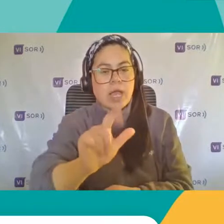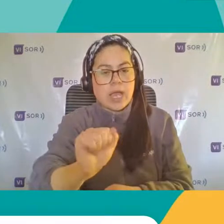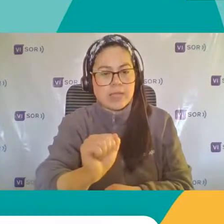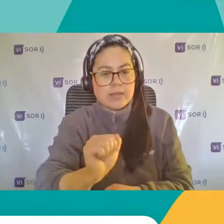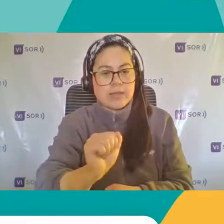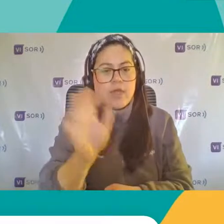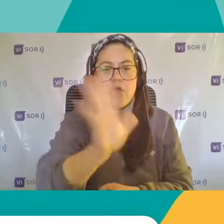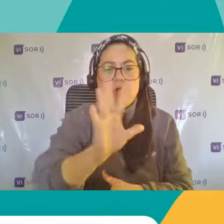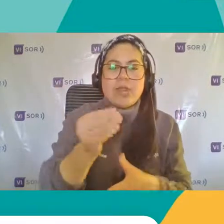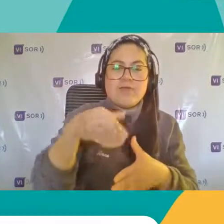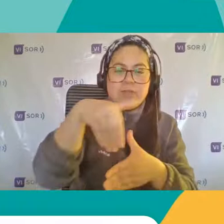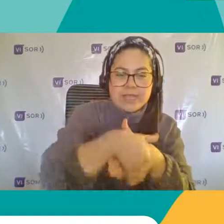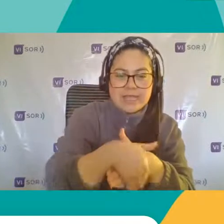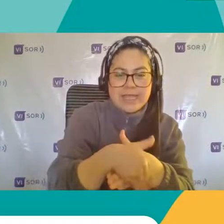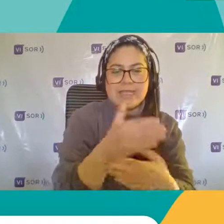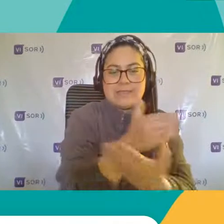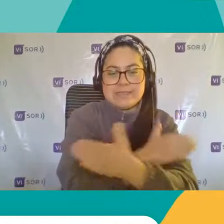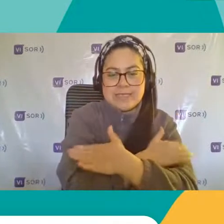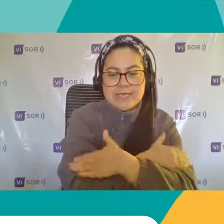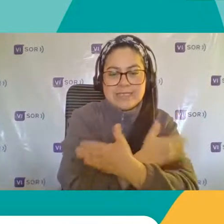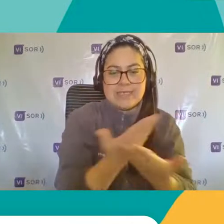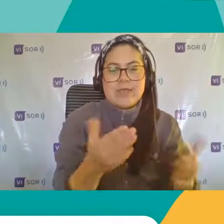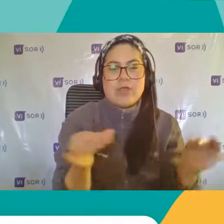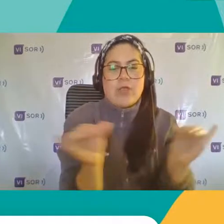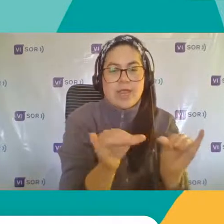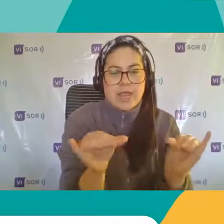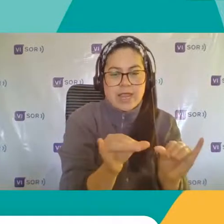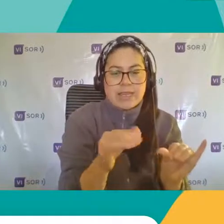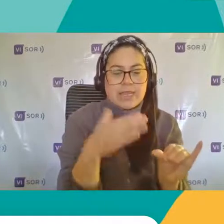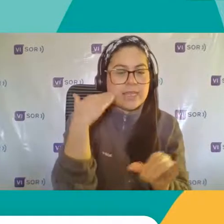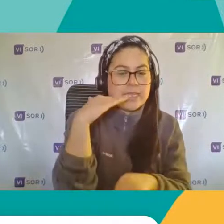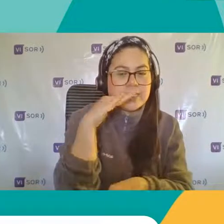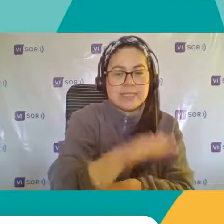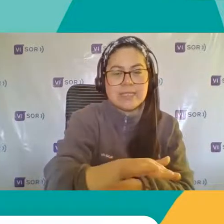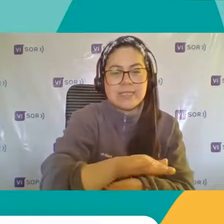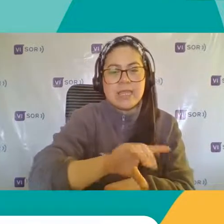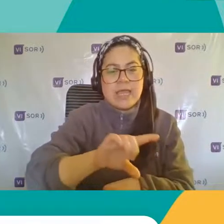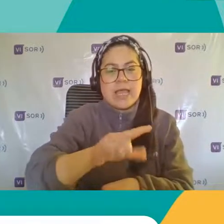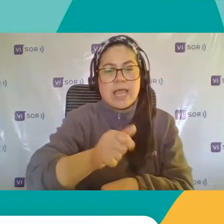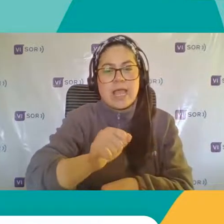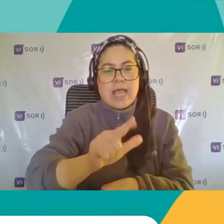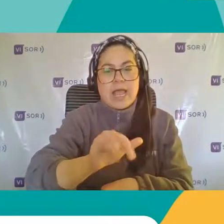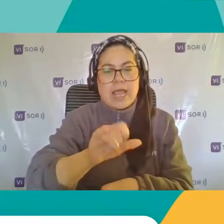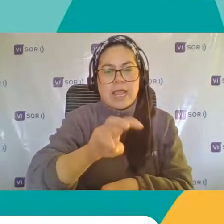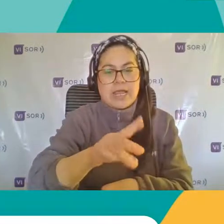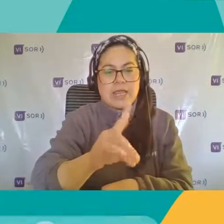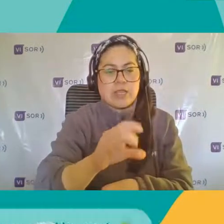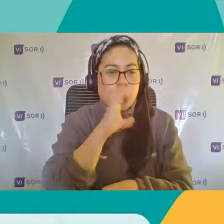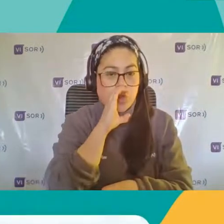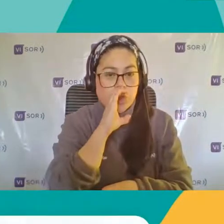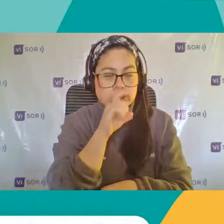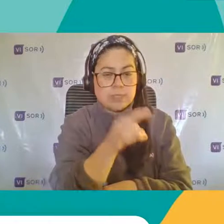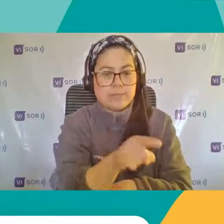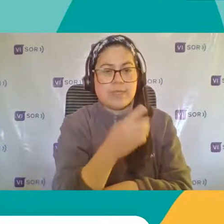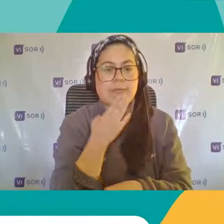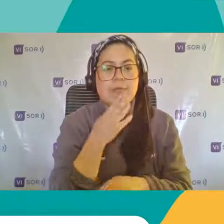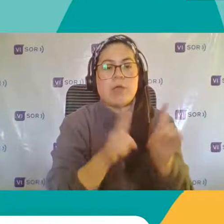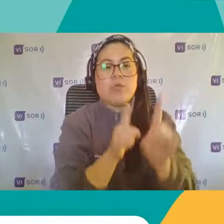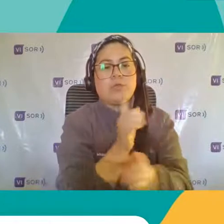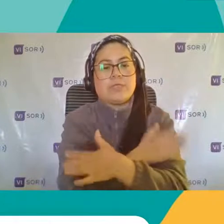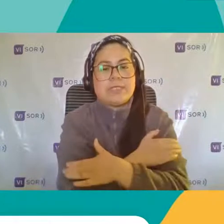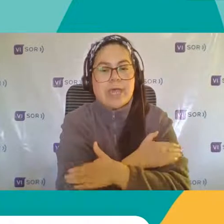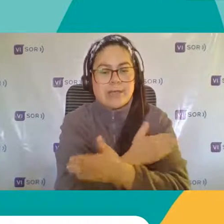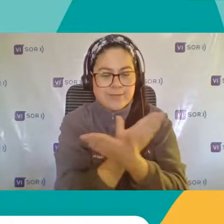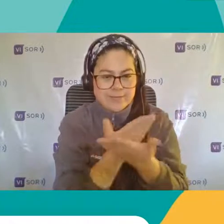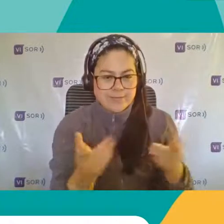Hola buenas tardes Nos dice Saludos desde el jardín infantil Logalindo de Concepción Vamos a leyendo también Algunos de los saludos Que nos viene llegando en este